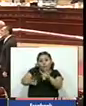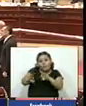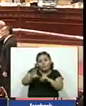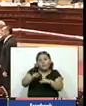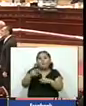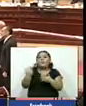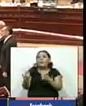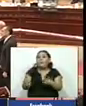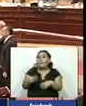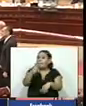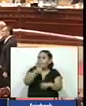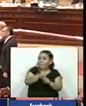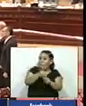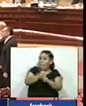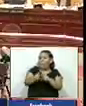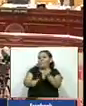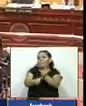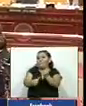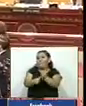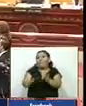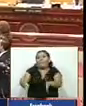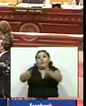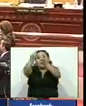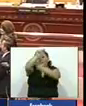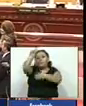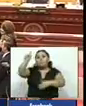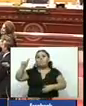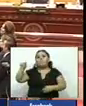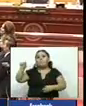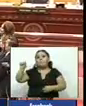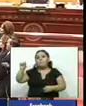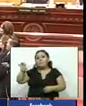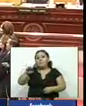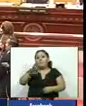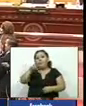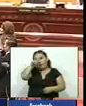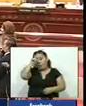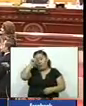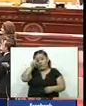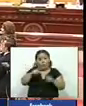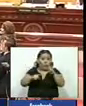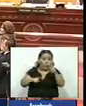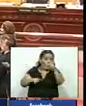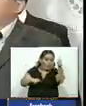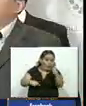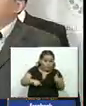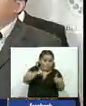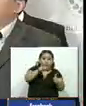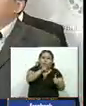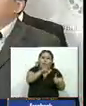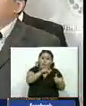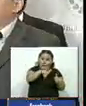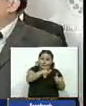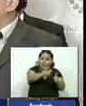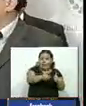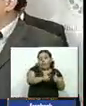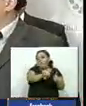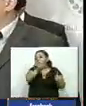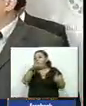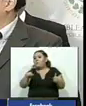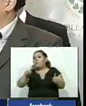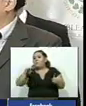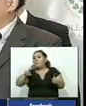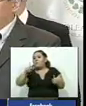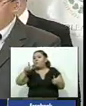propietarios y suplentes del tribunal supremo electoral para desempeñar sus funciones entre el 1 de agosto del 2019 y el 31 de